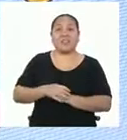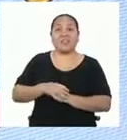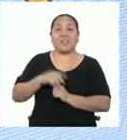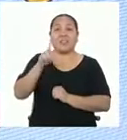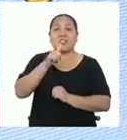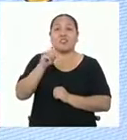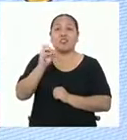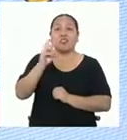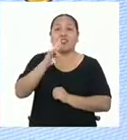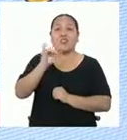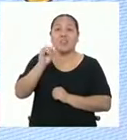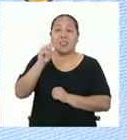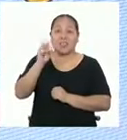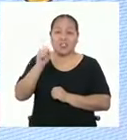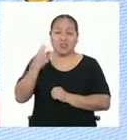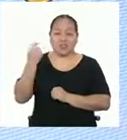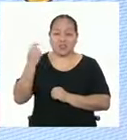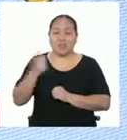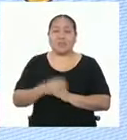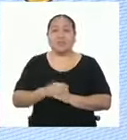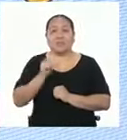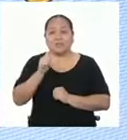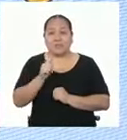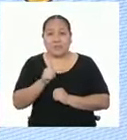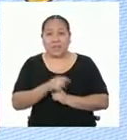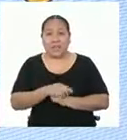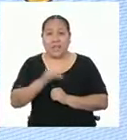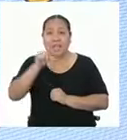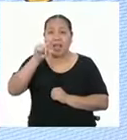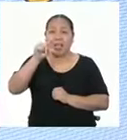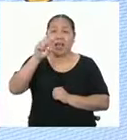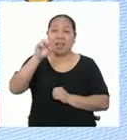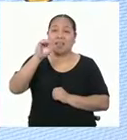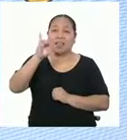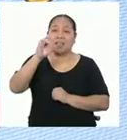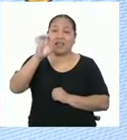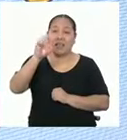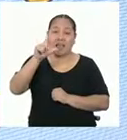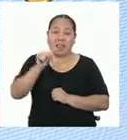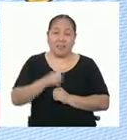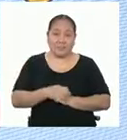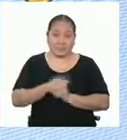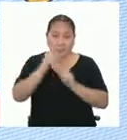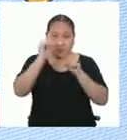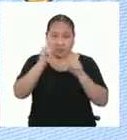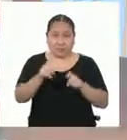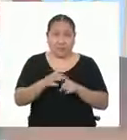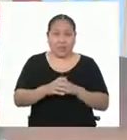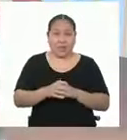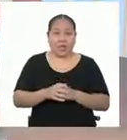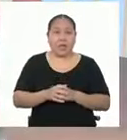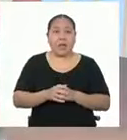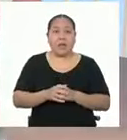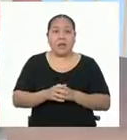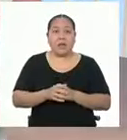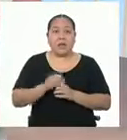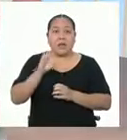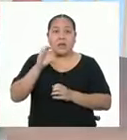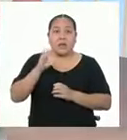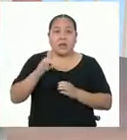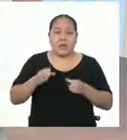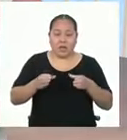Zorritos, en Tumbes. Se trata de Graciela. ¿Quién pregunta? ¿El cono recto puede ser